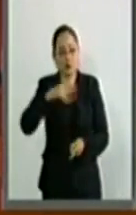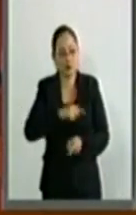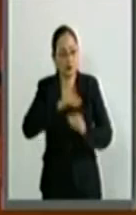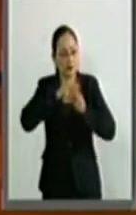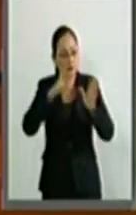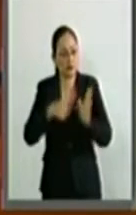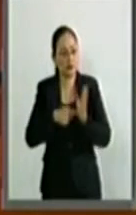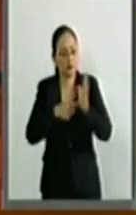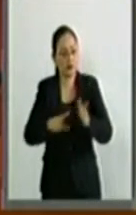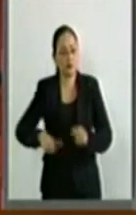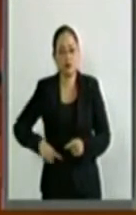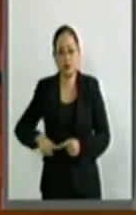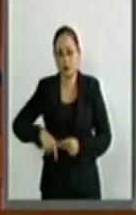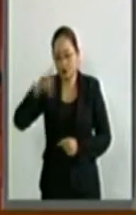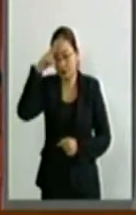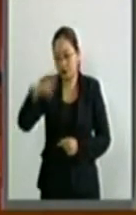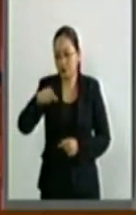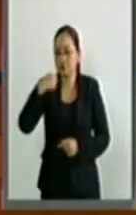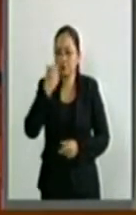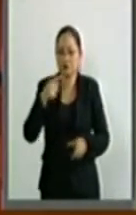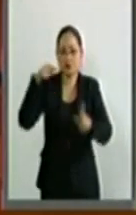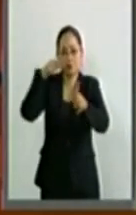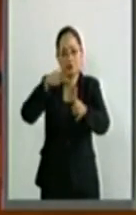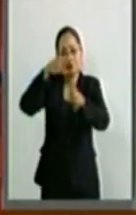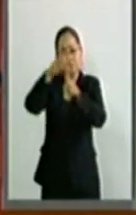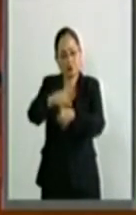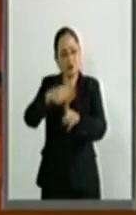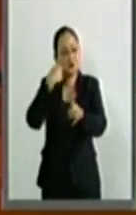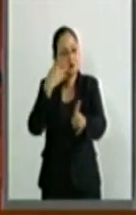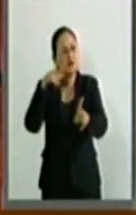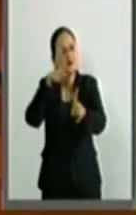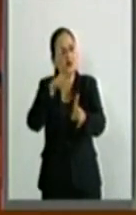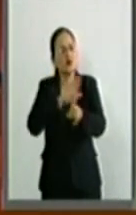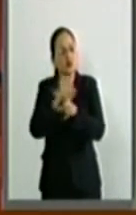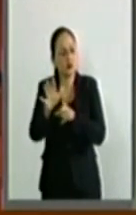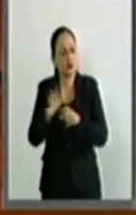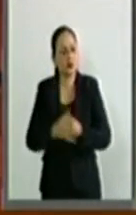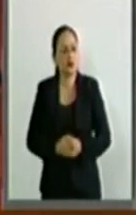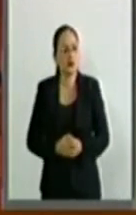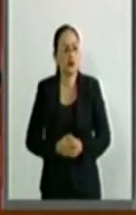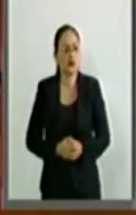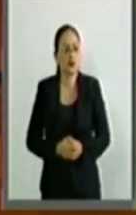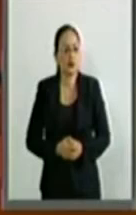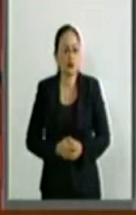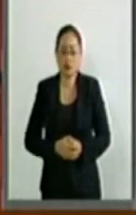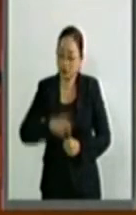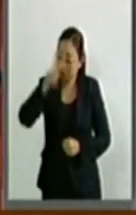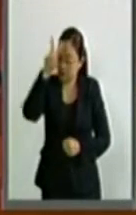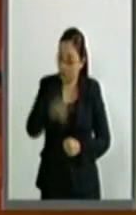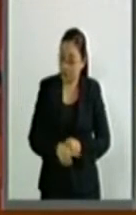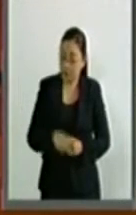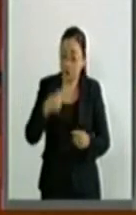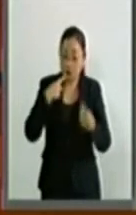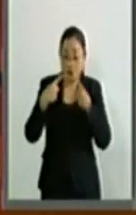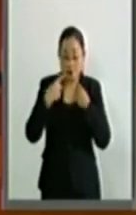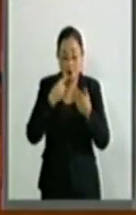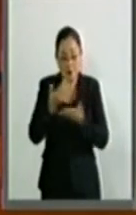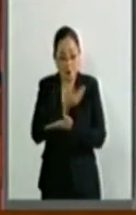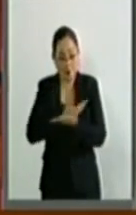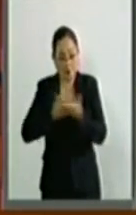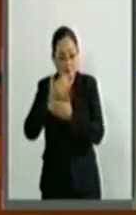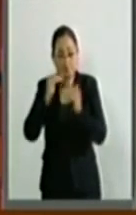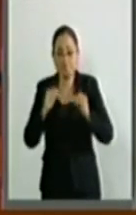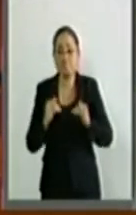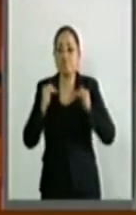claro que el gobierno mexicano busca y está buscando un estrecho diálogo de alto nivel